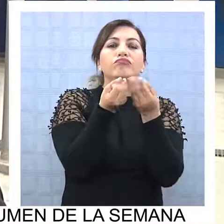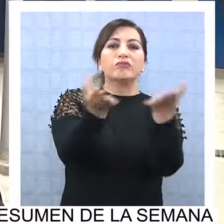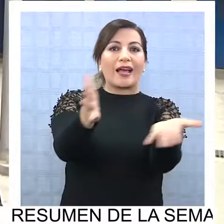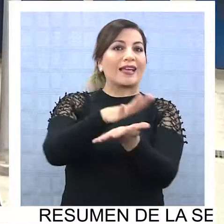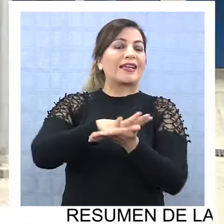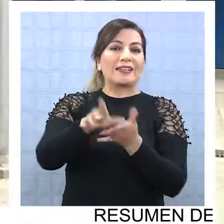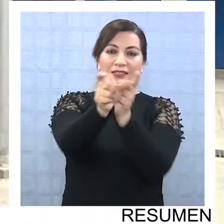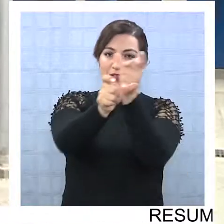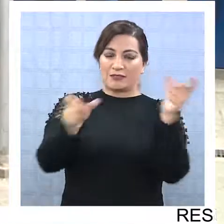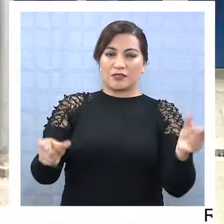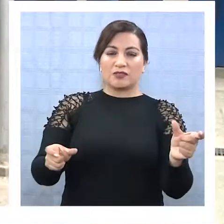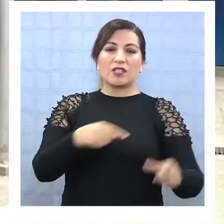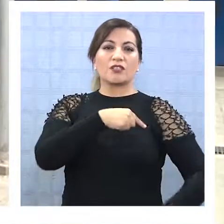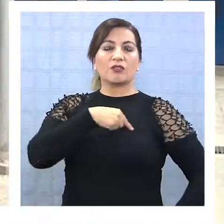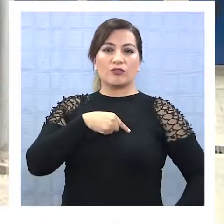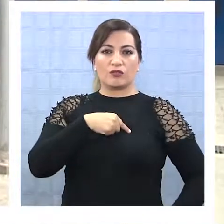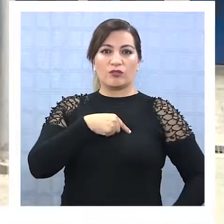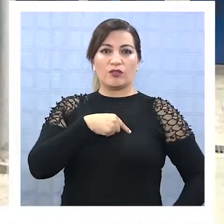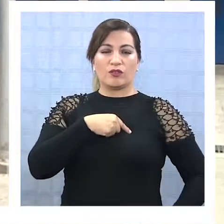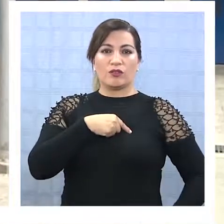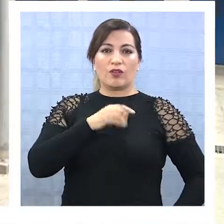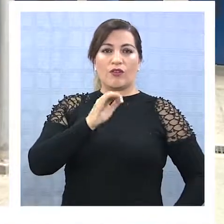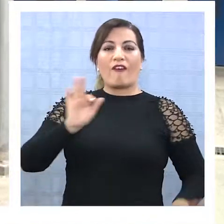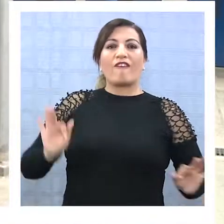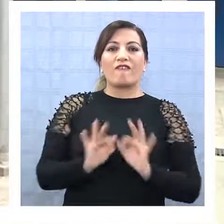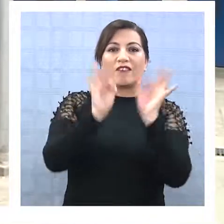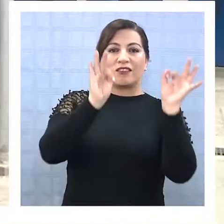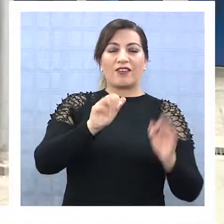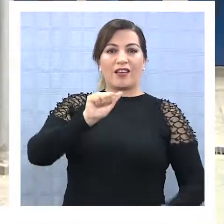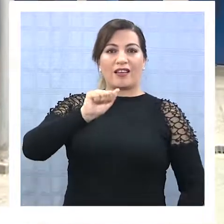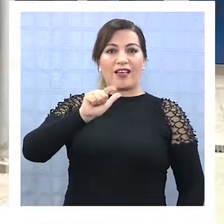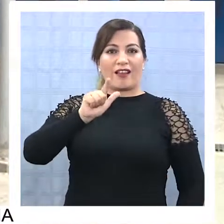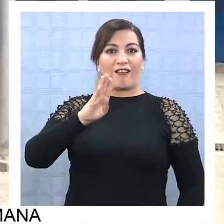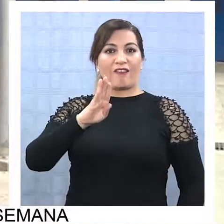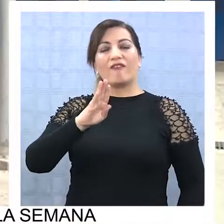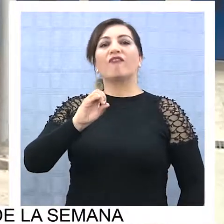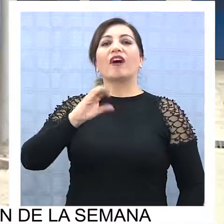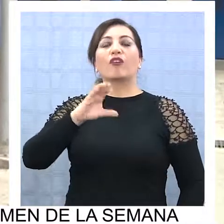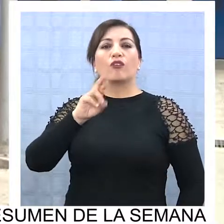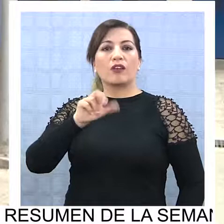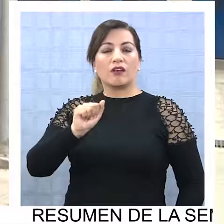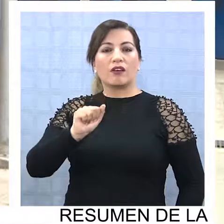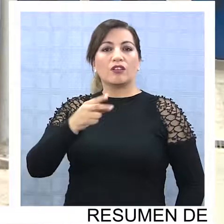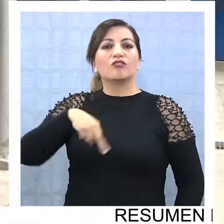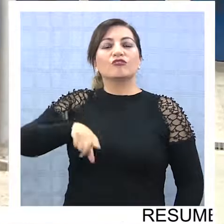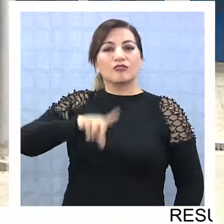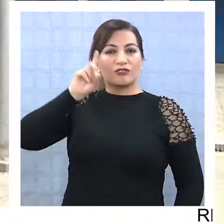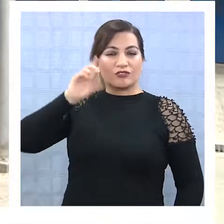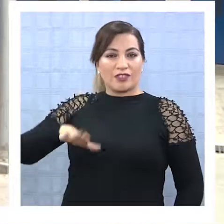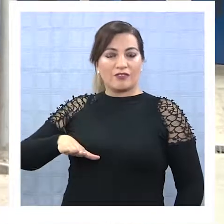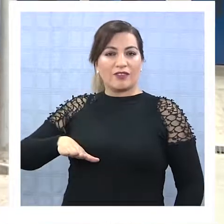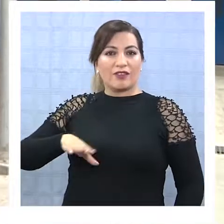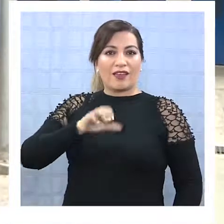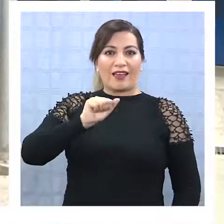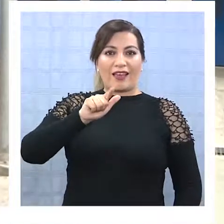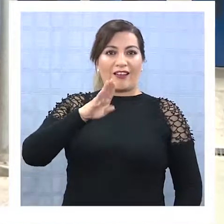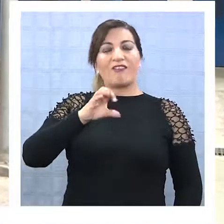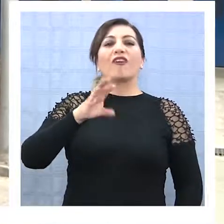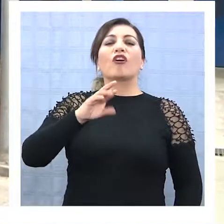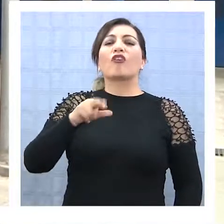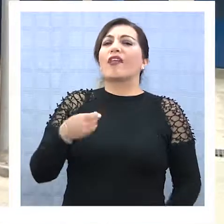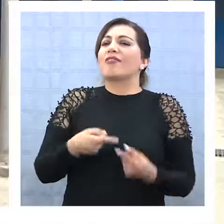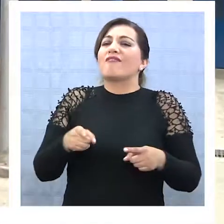gratuita a la comunidad. El nombre se llama el Festival de la Albacora, puesto que creemos que la albacora nos permite una